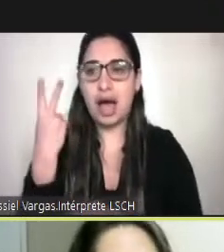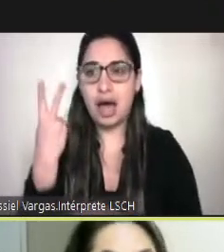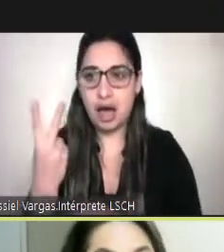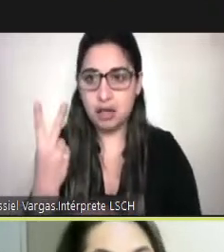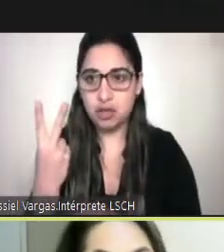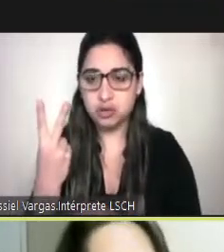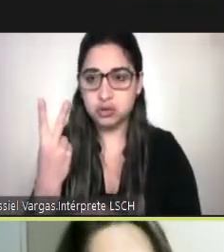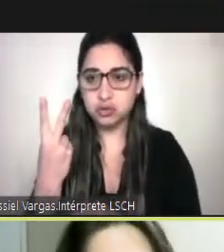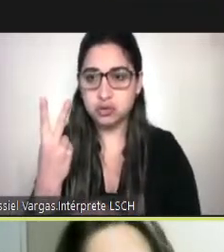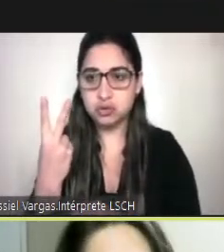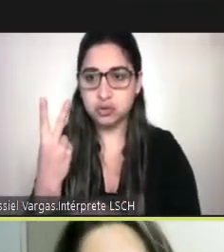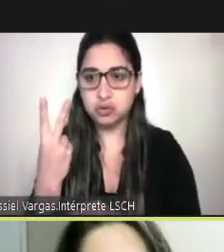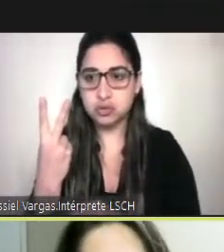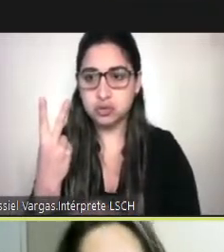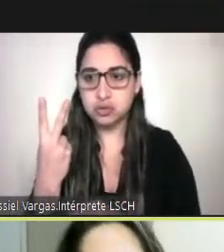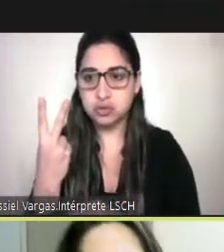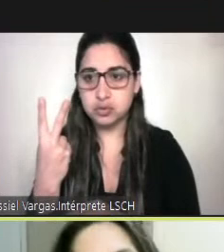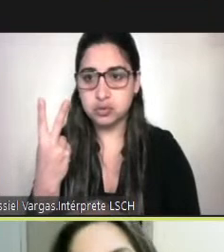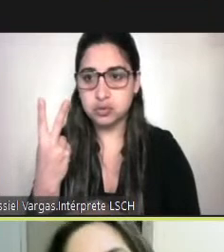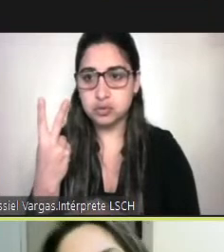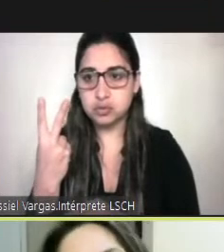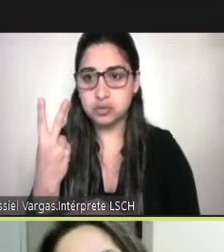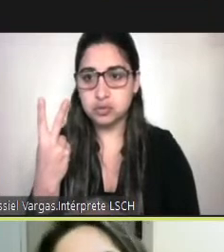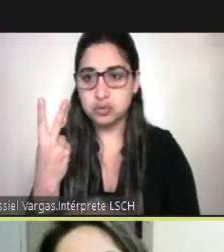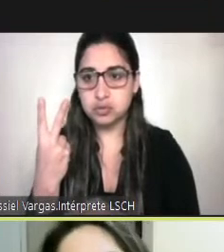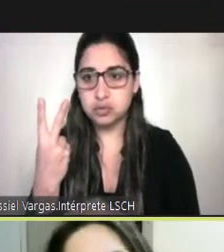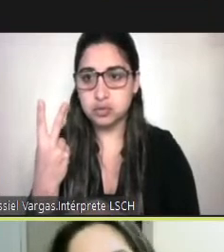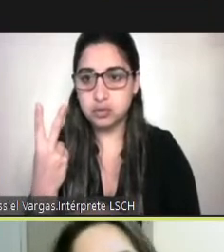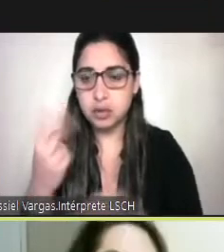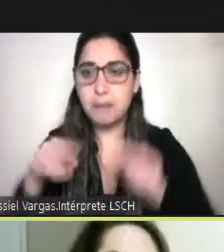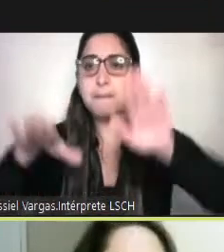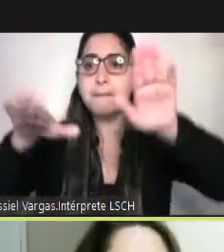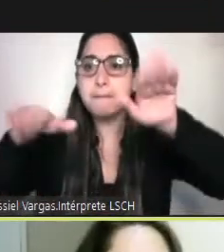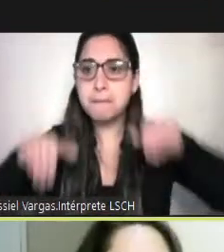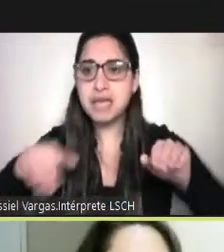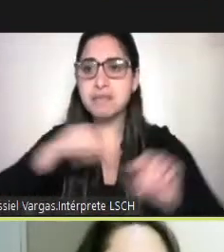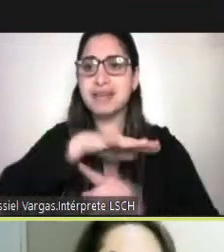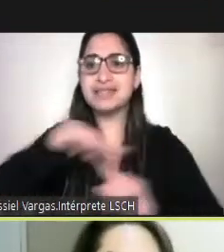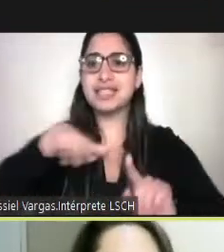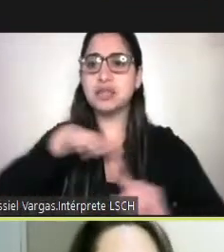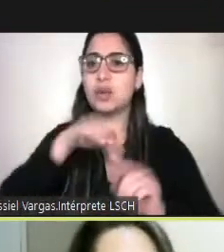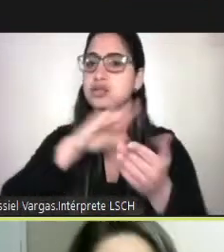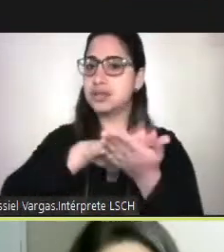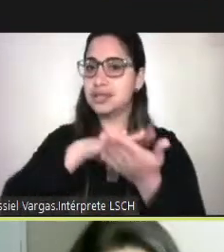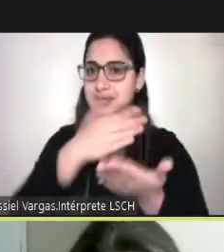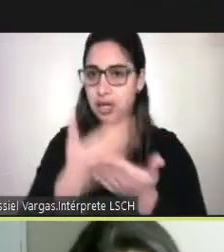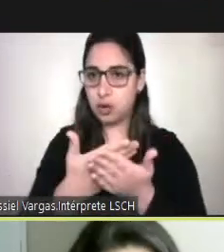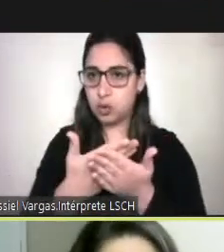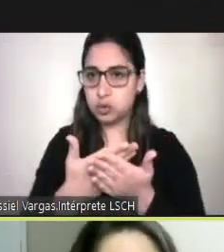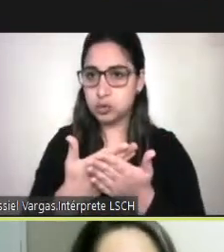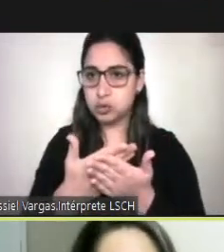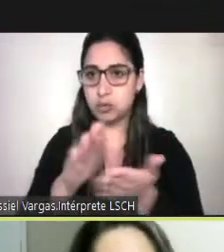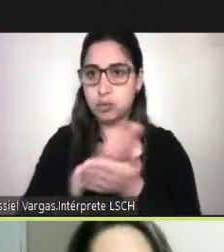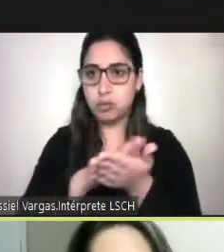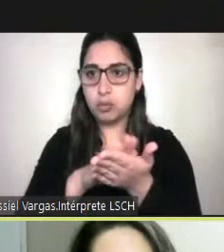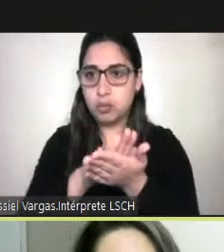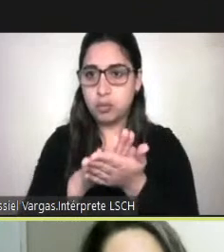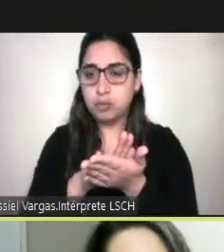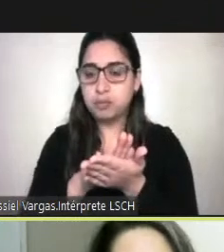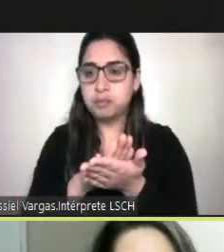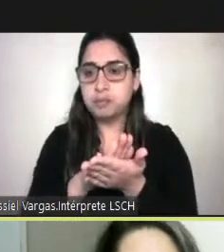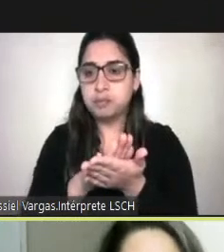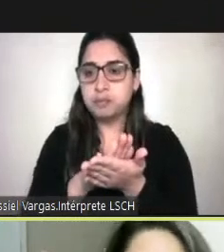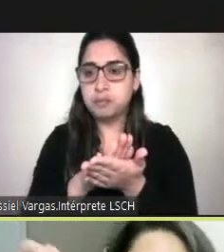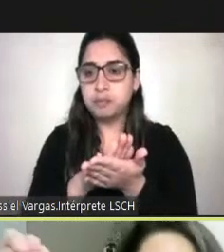que tengan la misma situación de salud o una deficiencia igual. Entonces